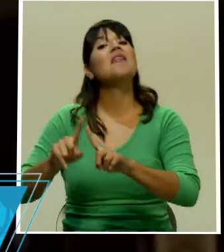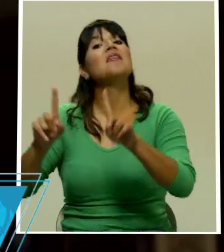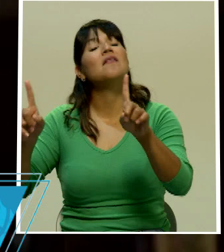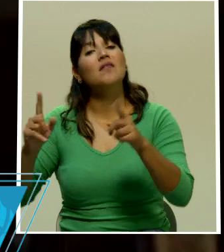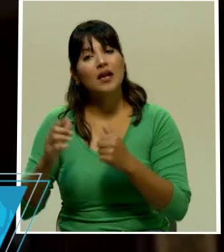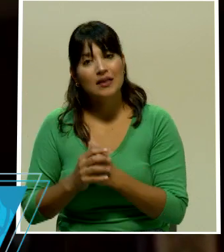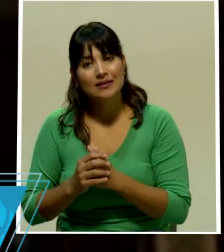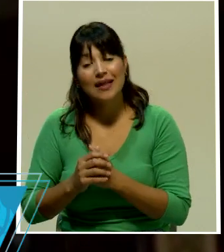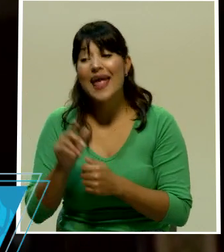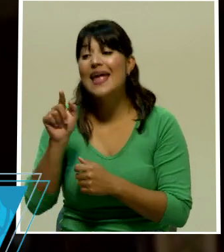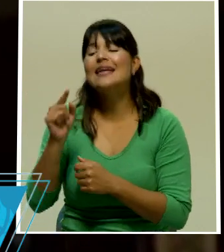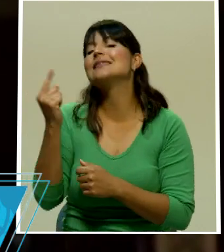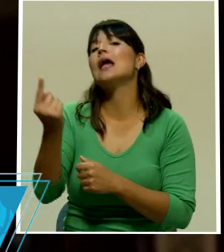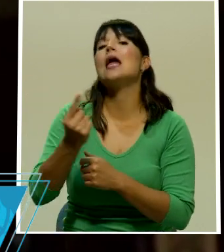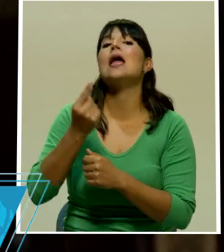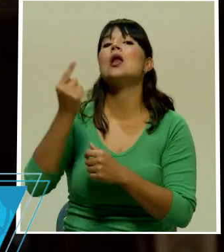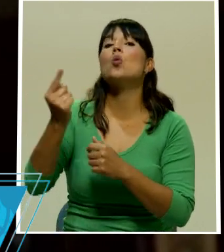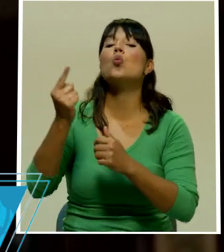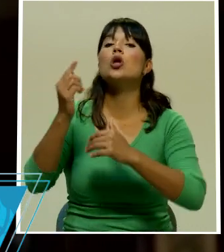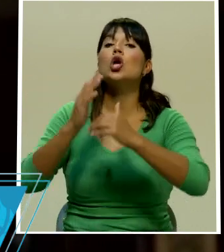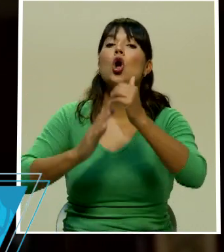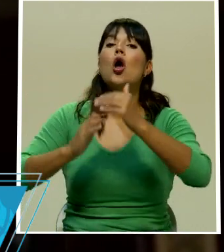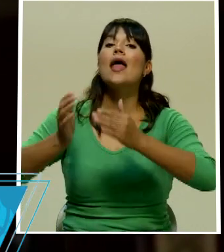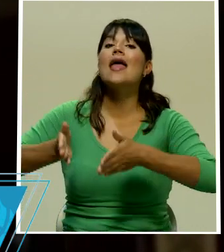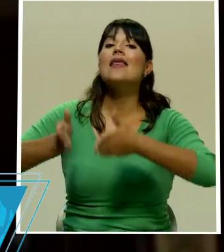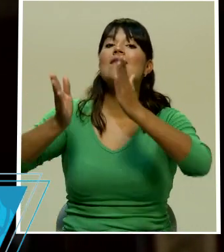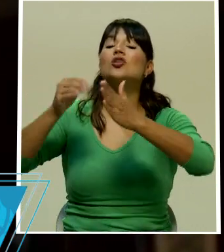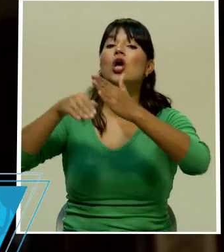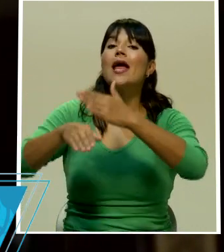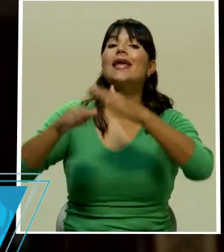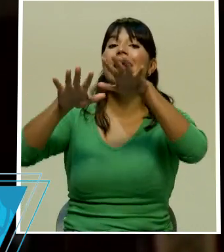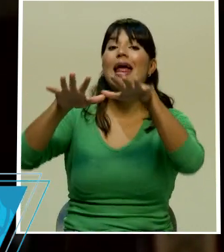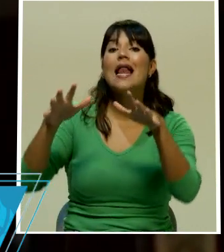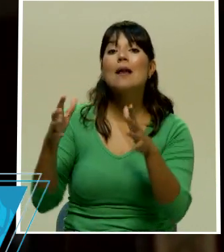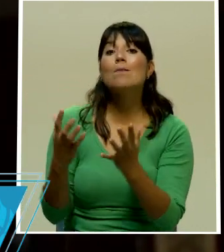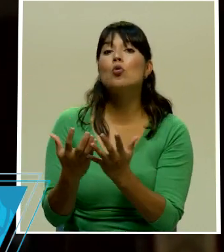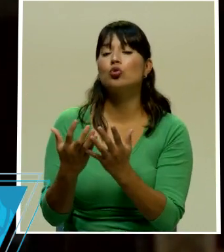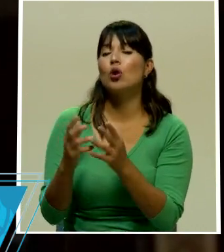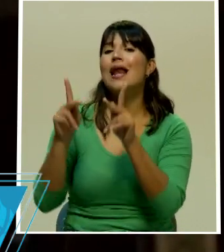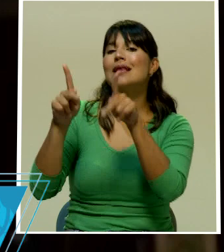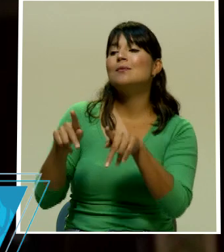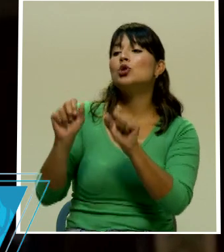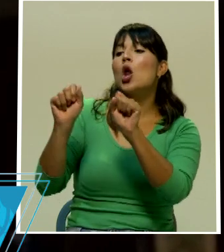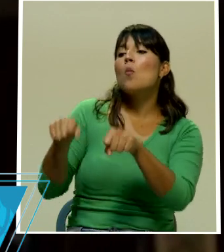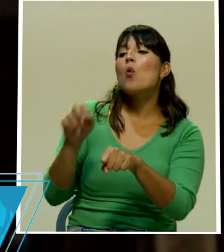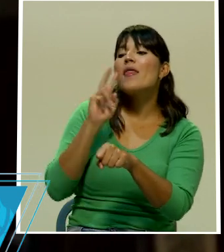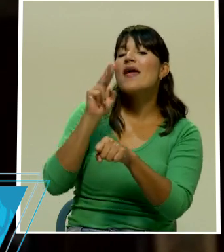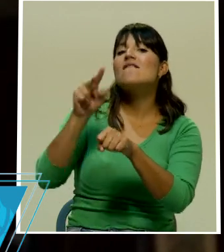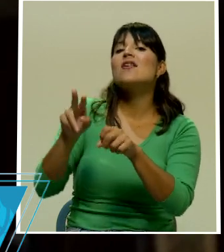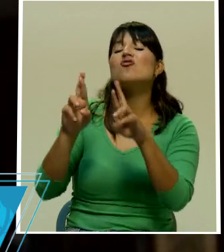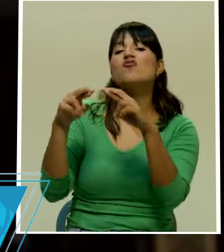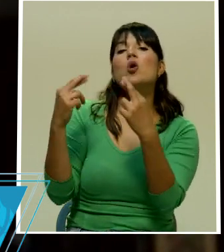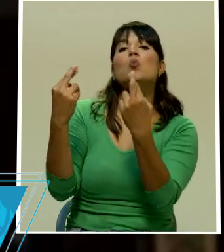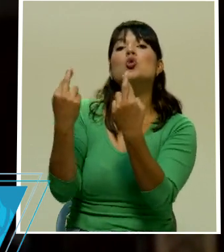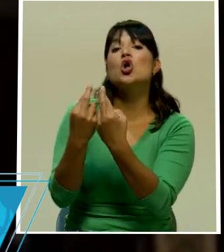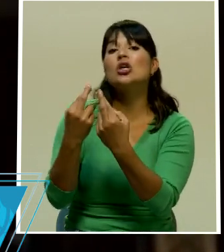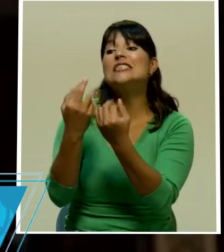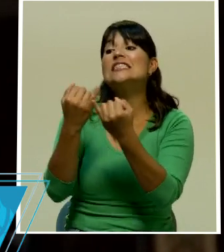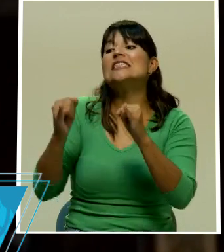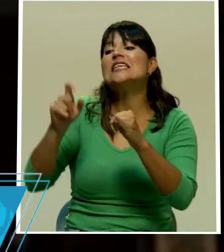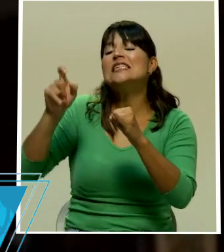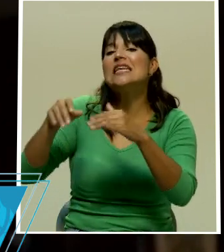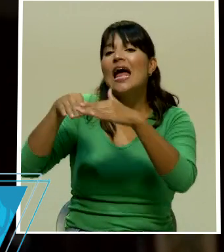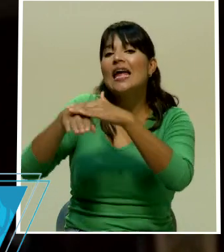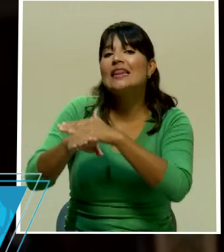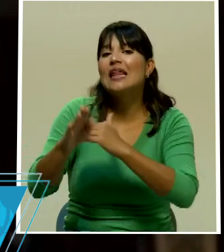sesiones del plenario sin ingresar al edificio lo que pasa es que es muy fácil hablar por hablar la gente habla